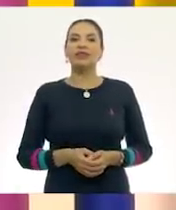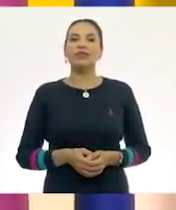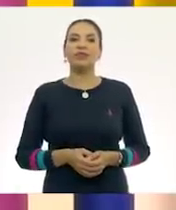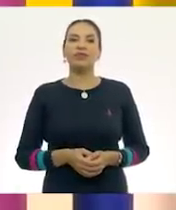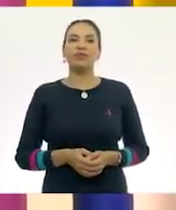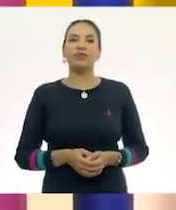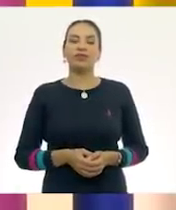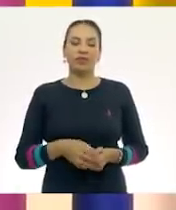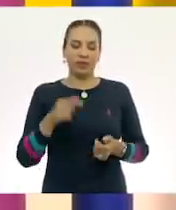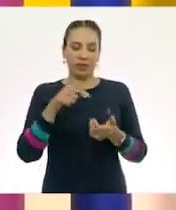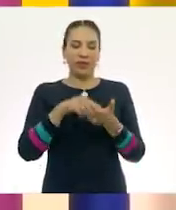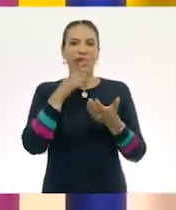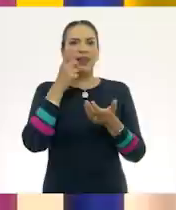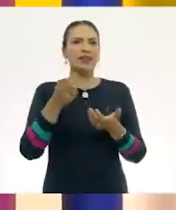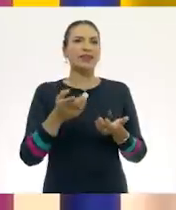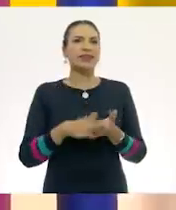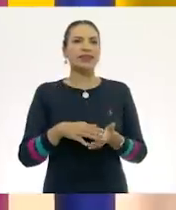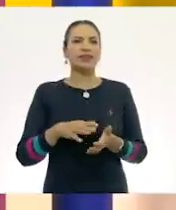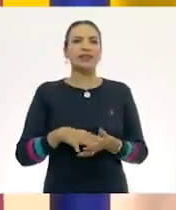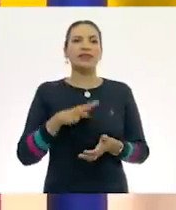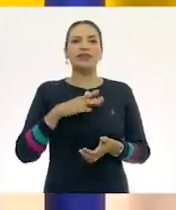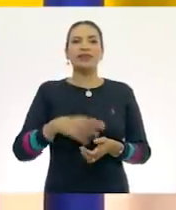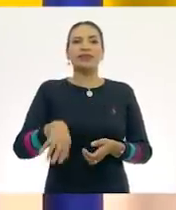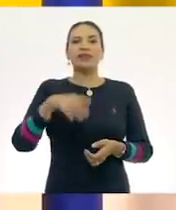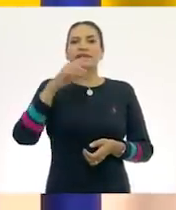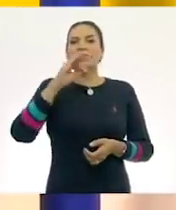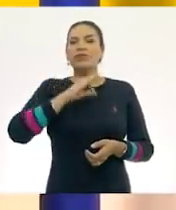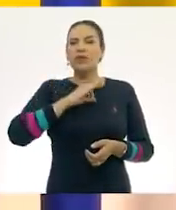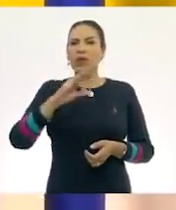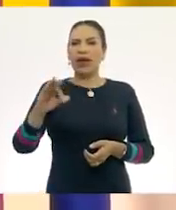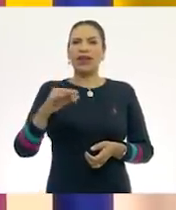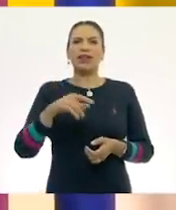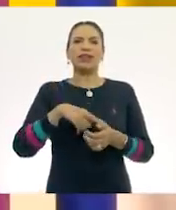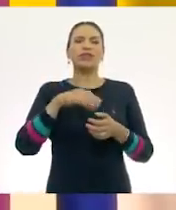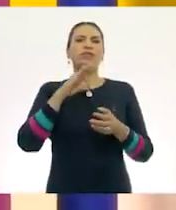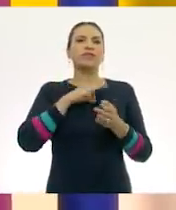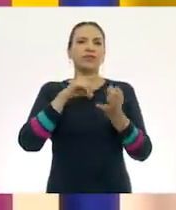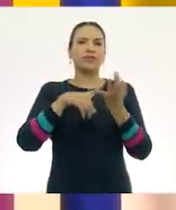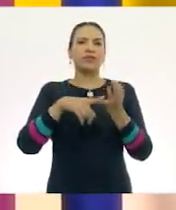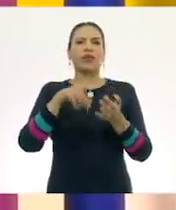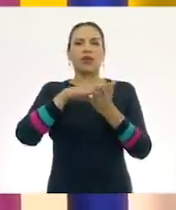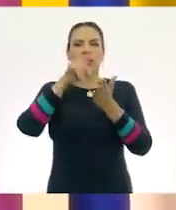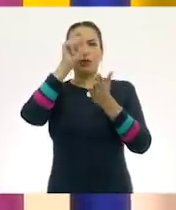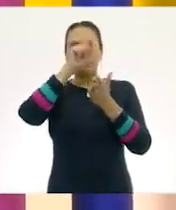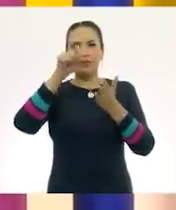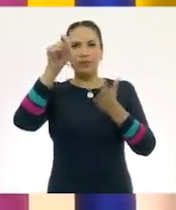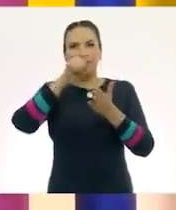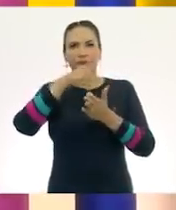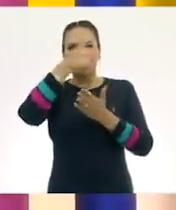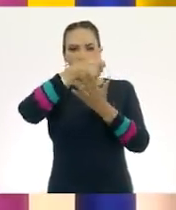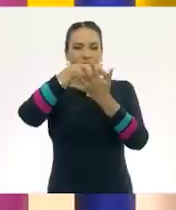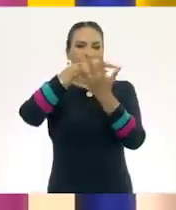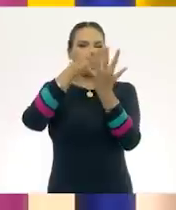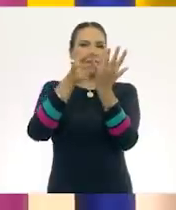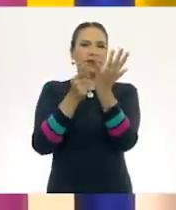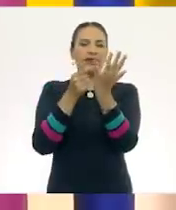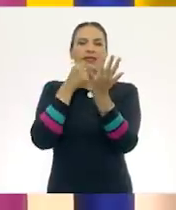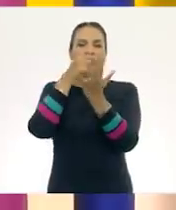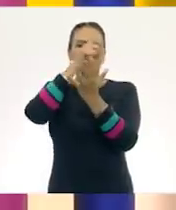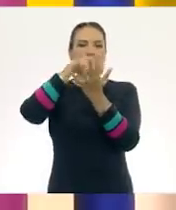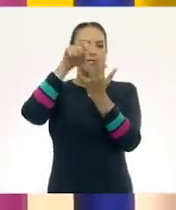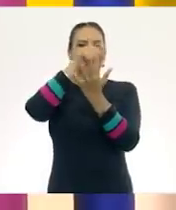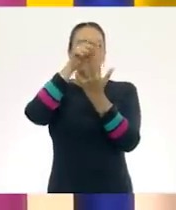Y dice, Guillermo, se pueden guiar poniendo una marca en cada niño para así